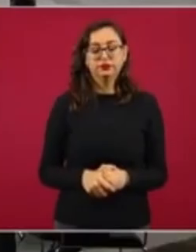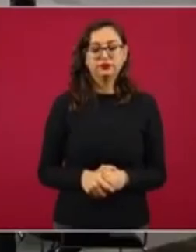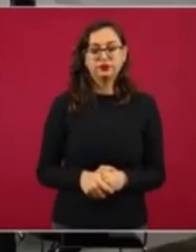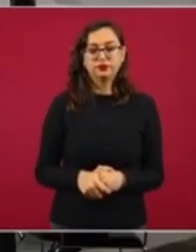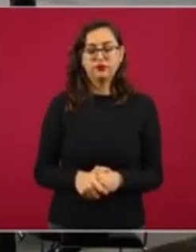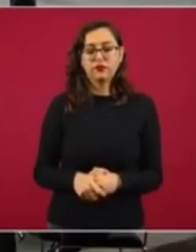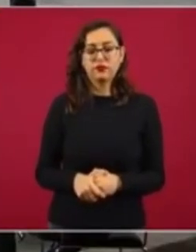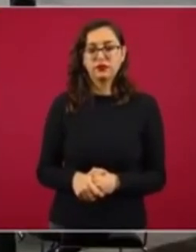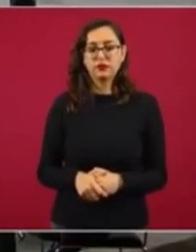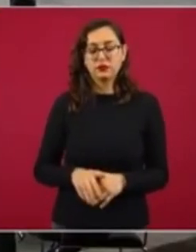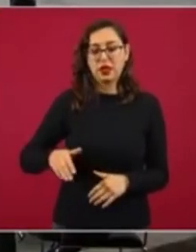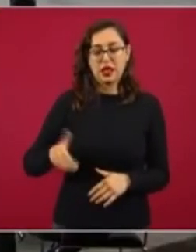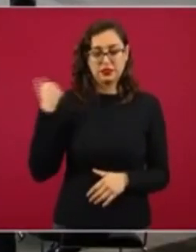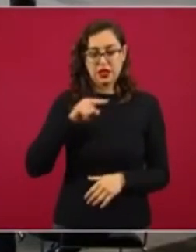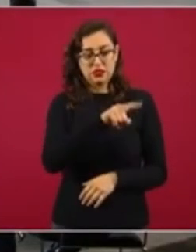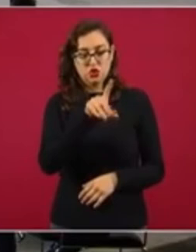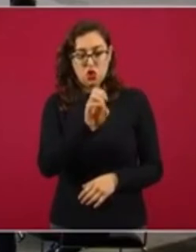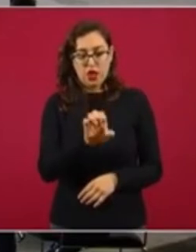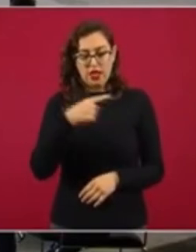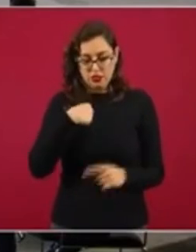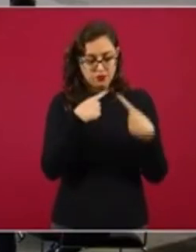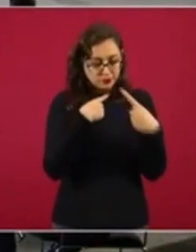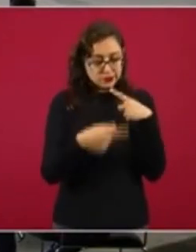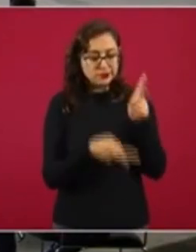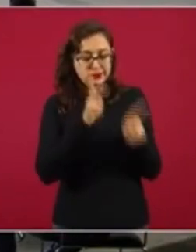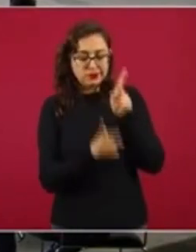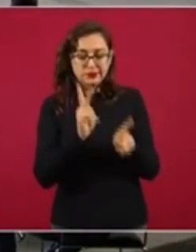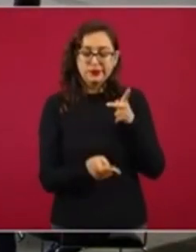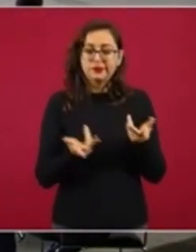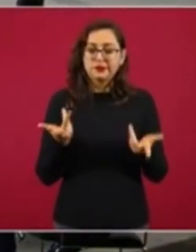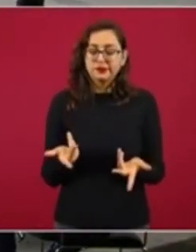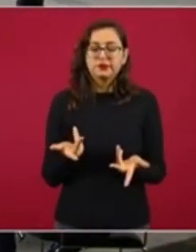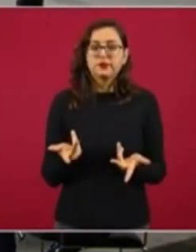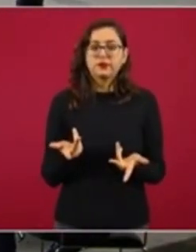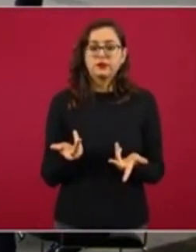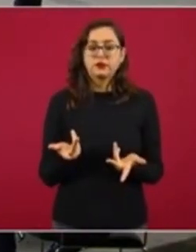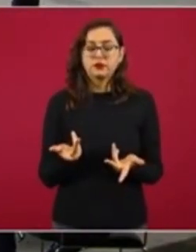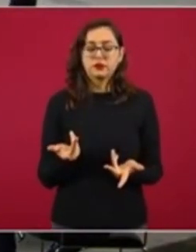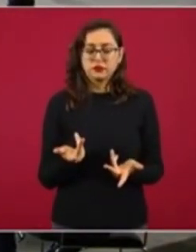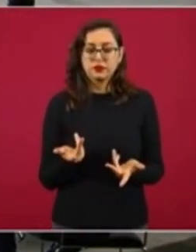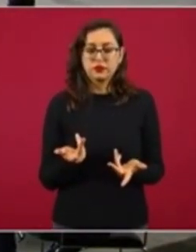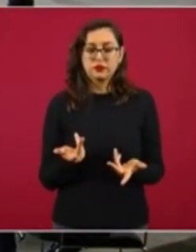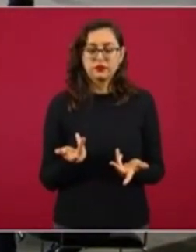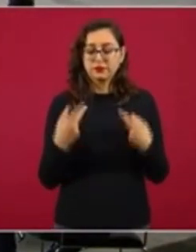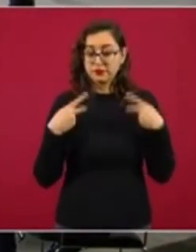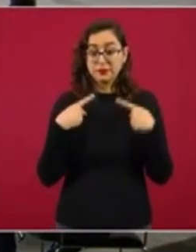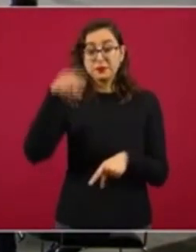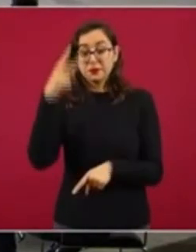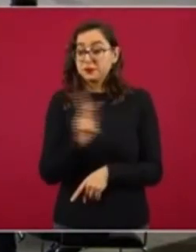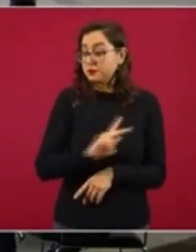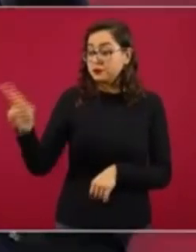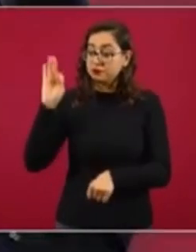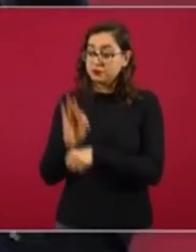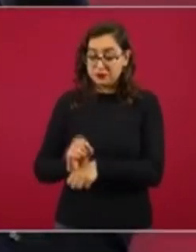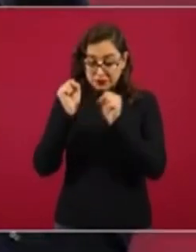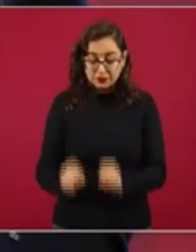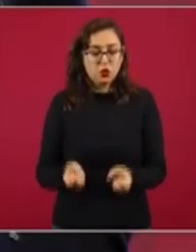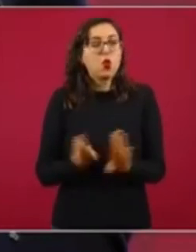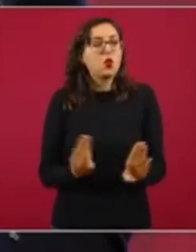Hablaba yo, Consoe, de cómo garantizar que todos los mexicanos tengan seguridad social,